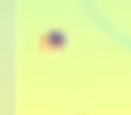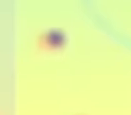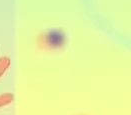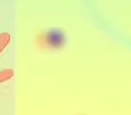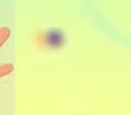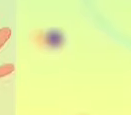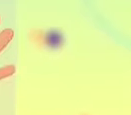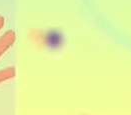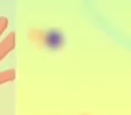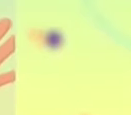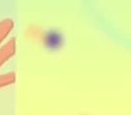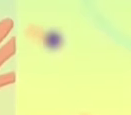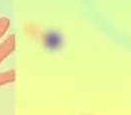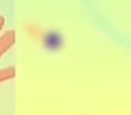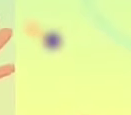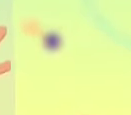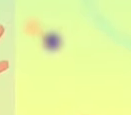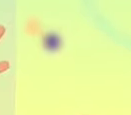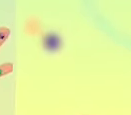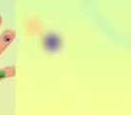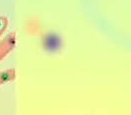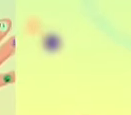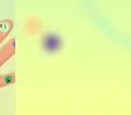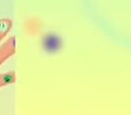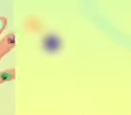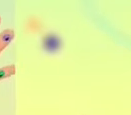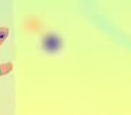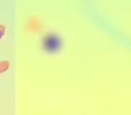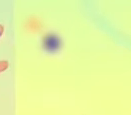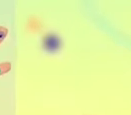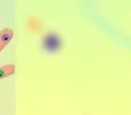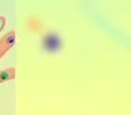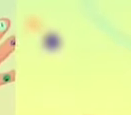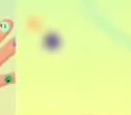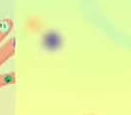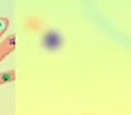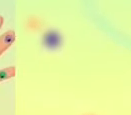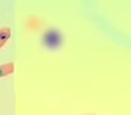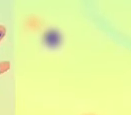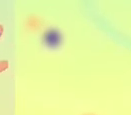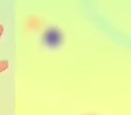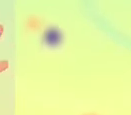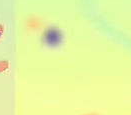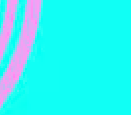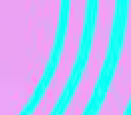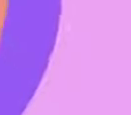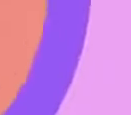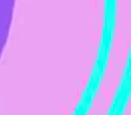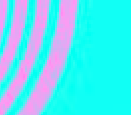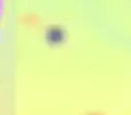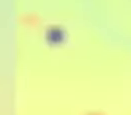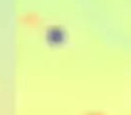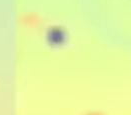Lavarnos las manos es la mejor manera de evitar la propagación de gérmenes y de protegernos de enfermedades.